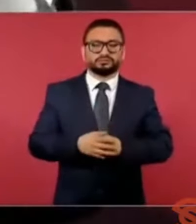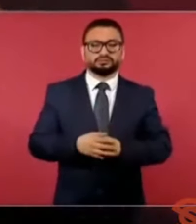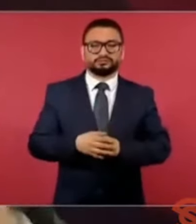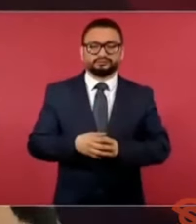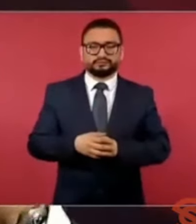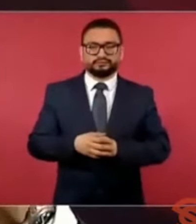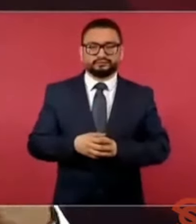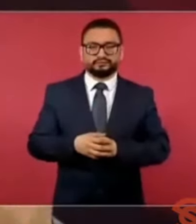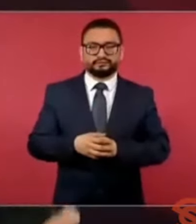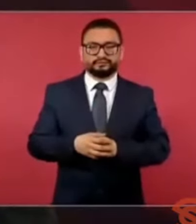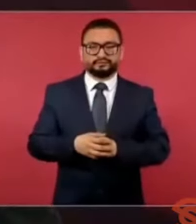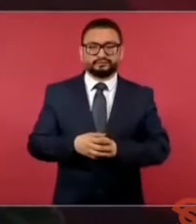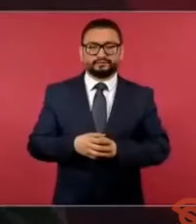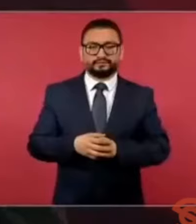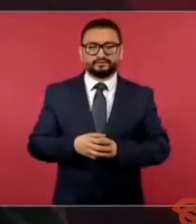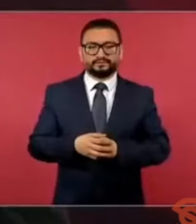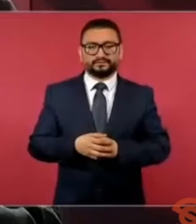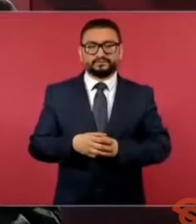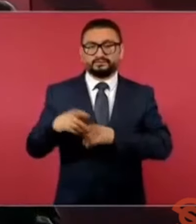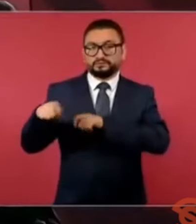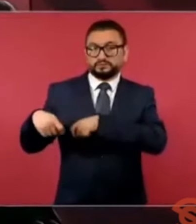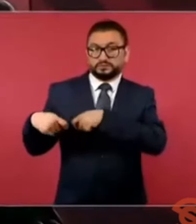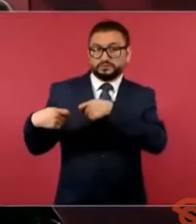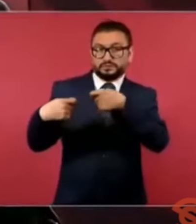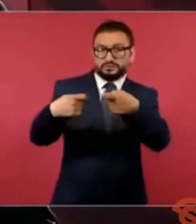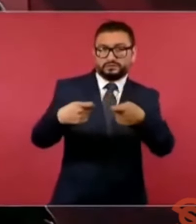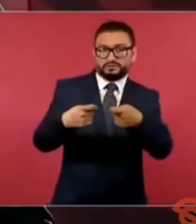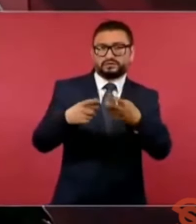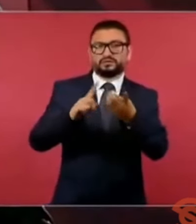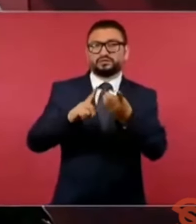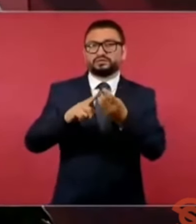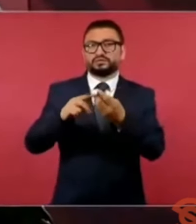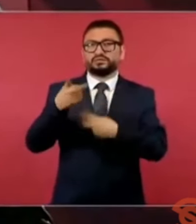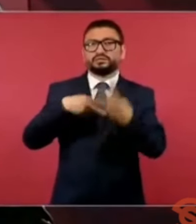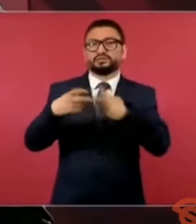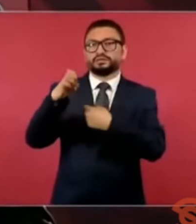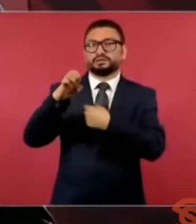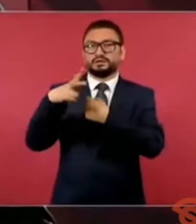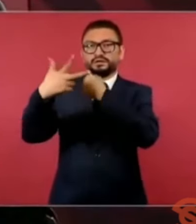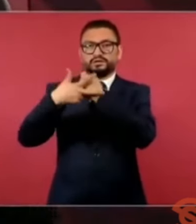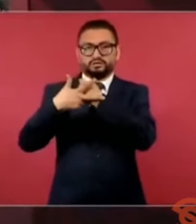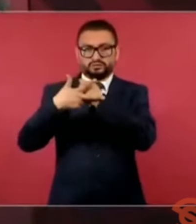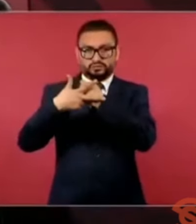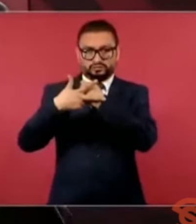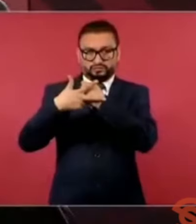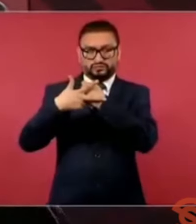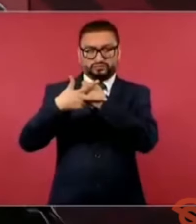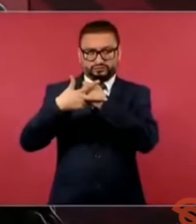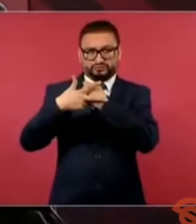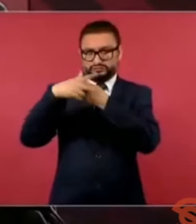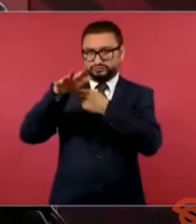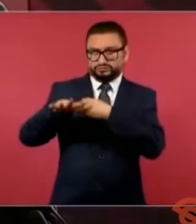Europa, de Occidente.